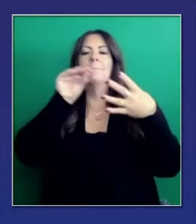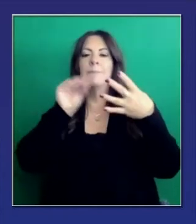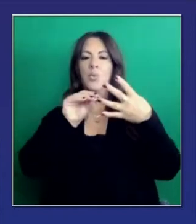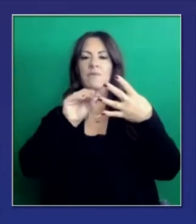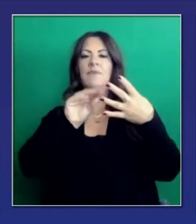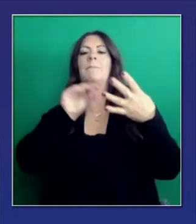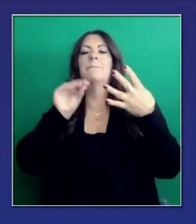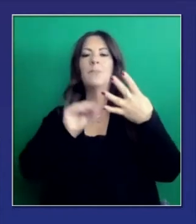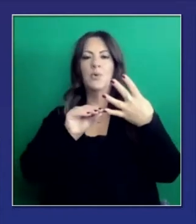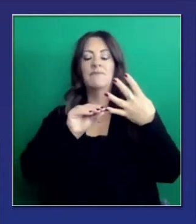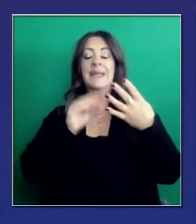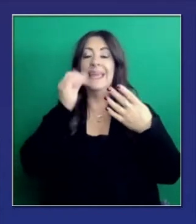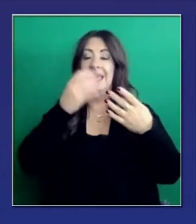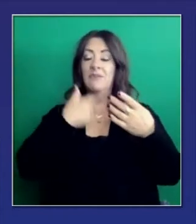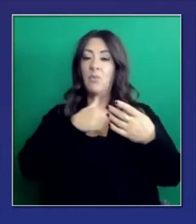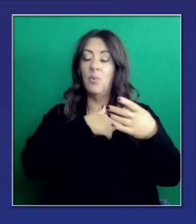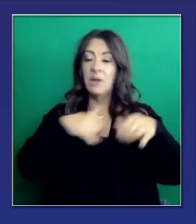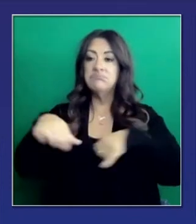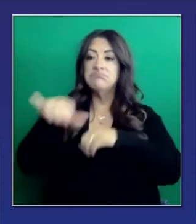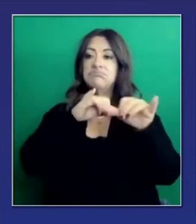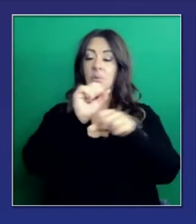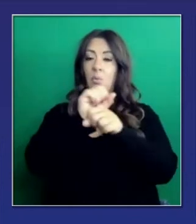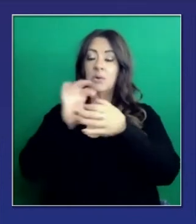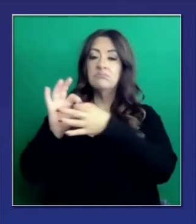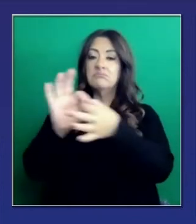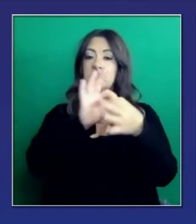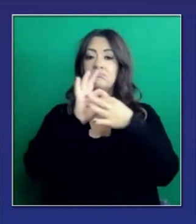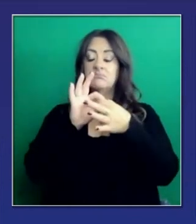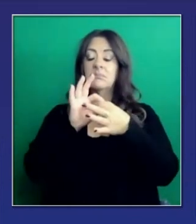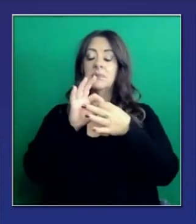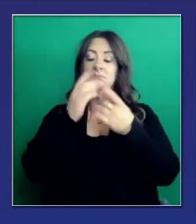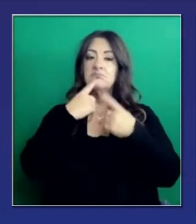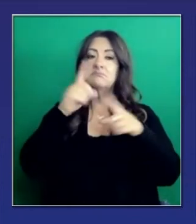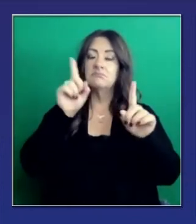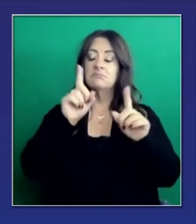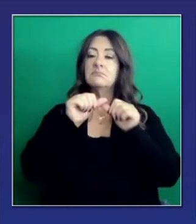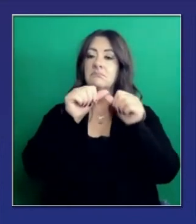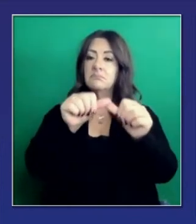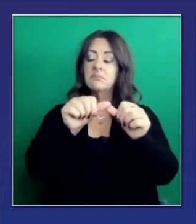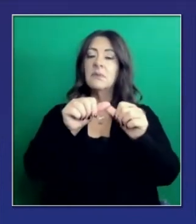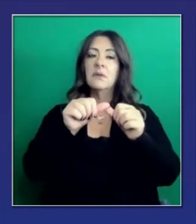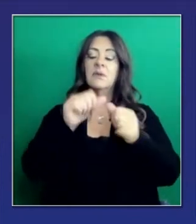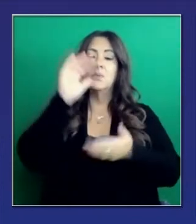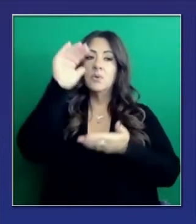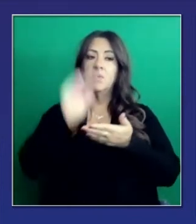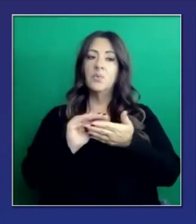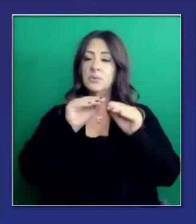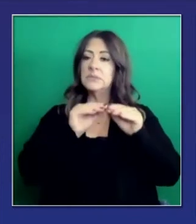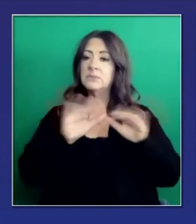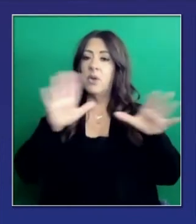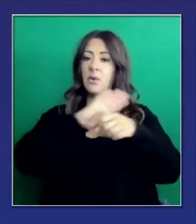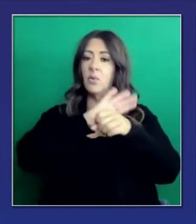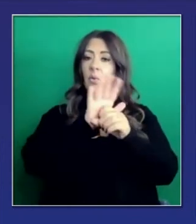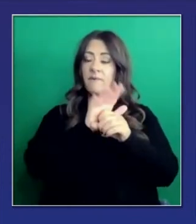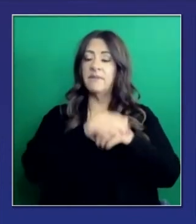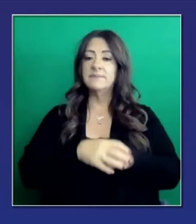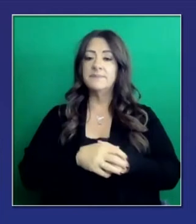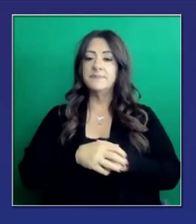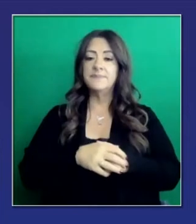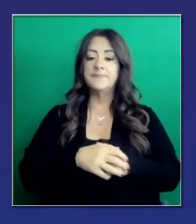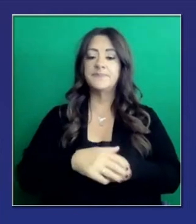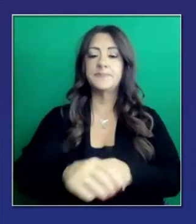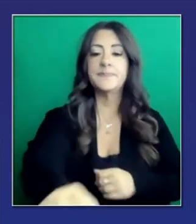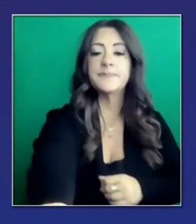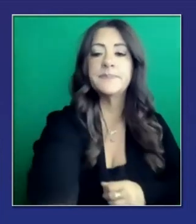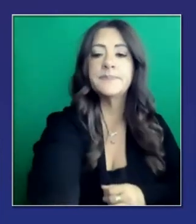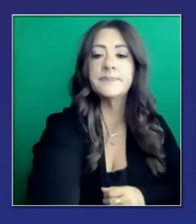comportamientos individuales y colectivos y el éxito que tendremos en cuanto a mitigar el esparcimiento de